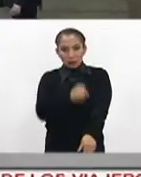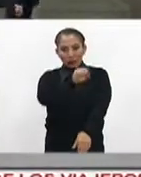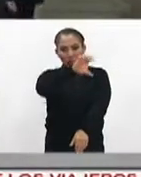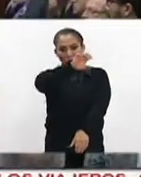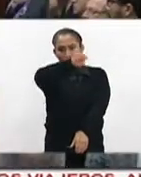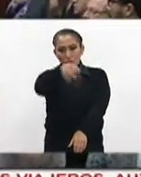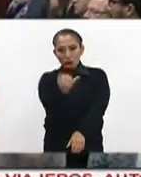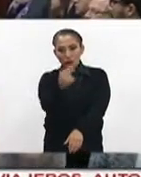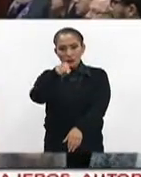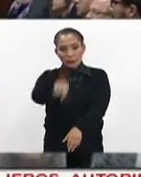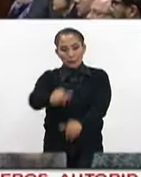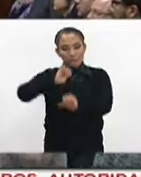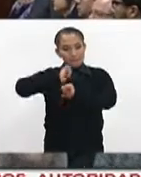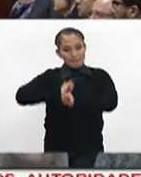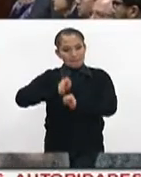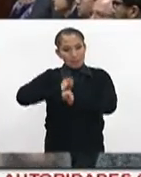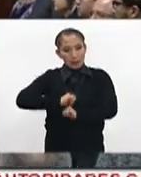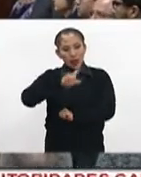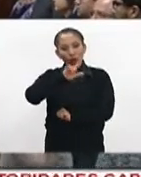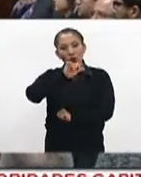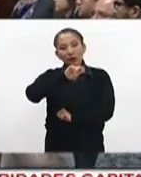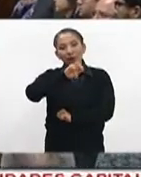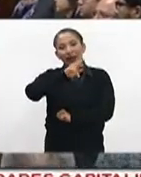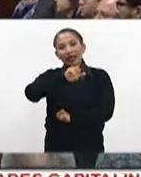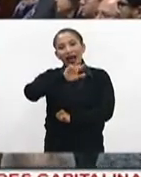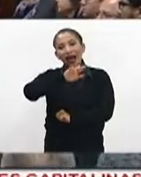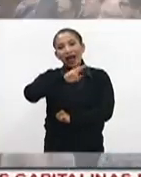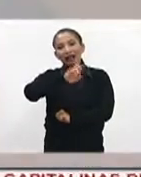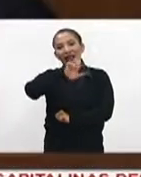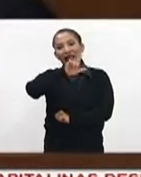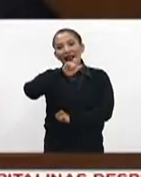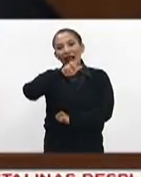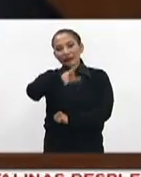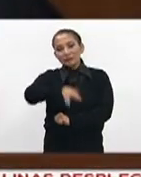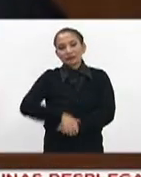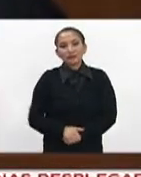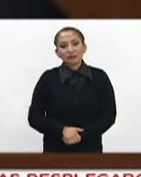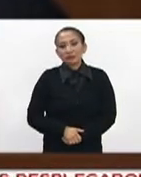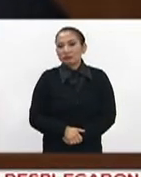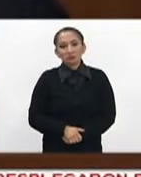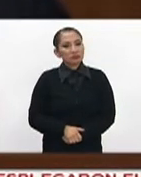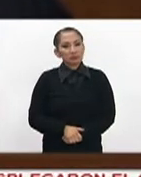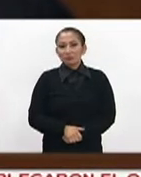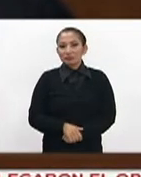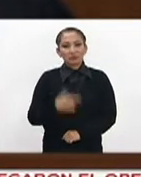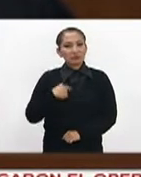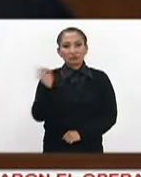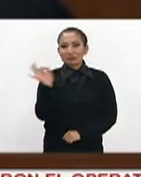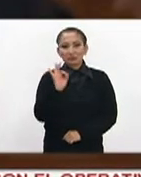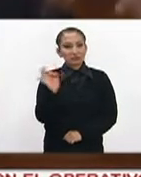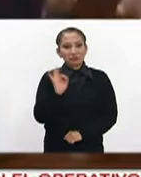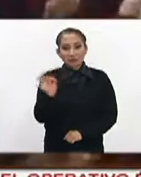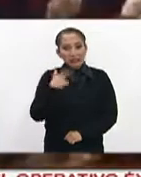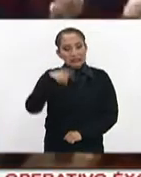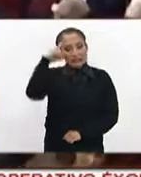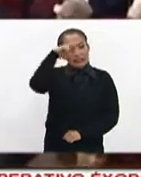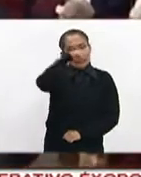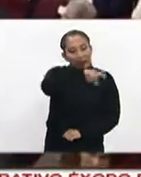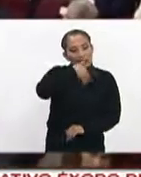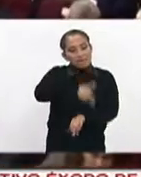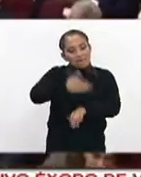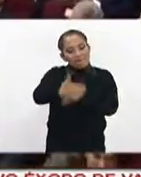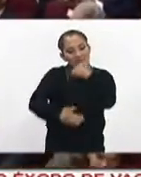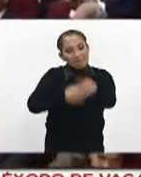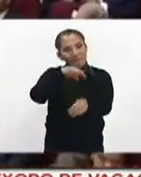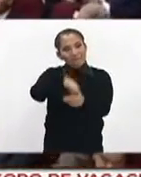Suprema Corte de Justicia de la Nación, Luis María Aguilar Morales. En los albores del seguramente complicado proceso